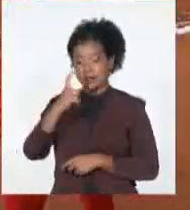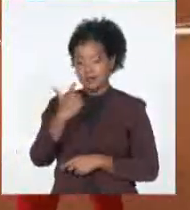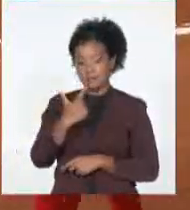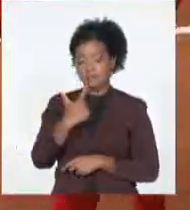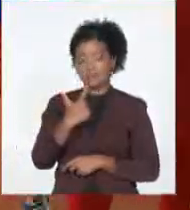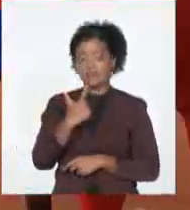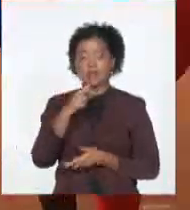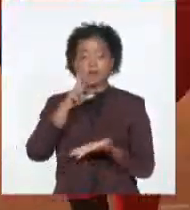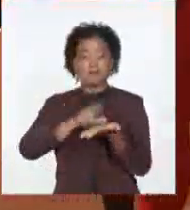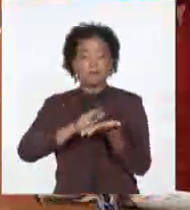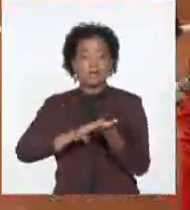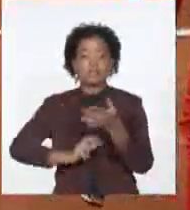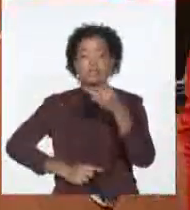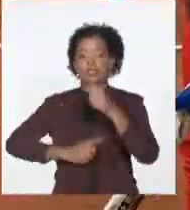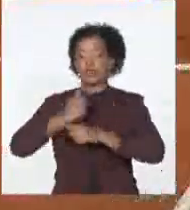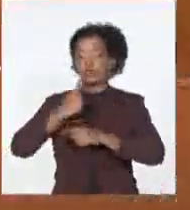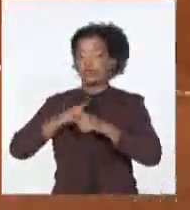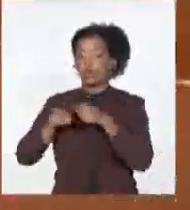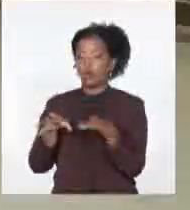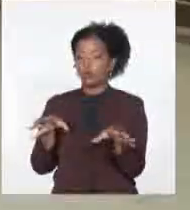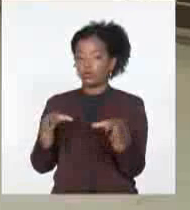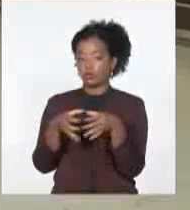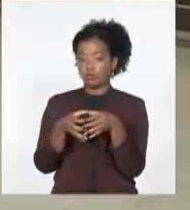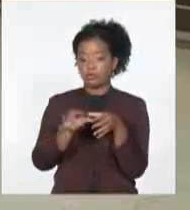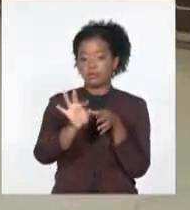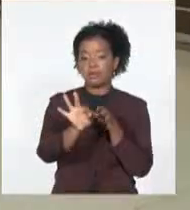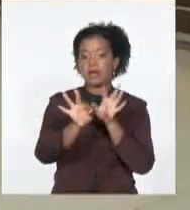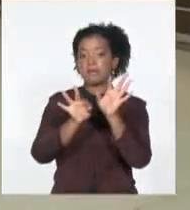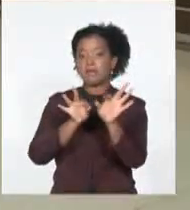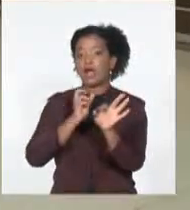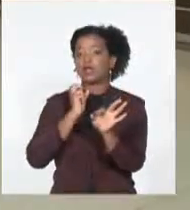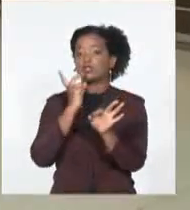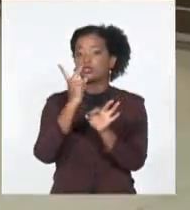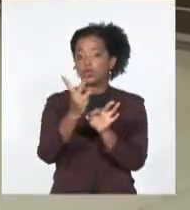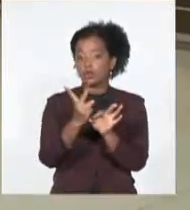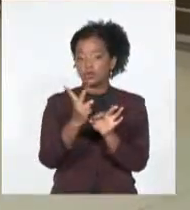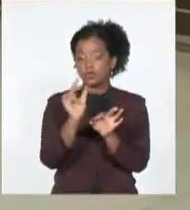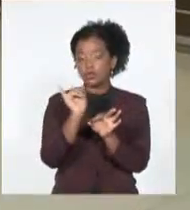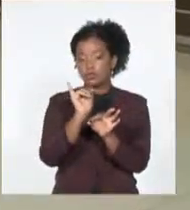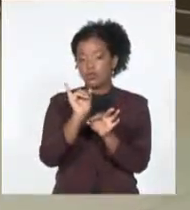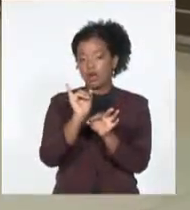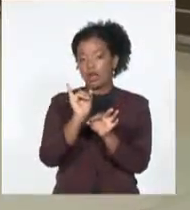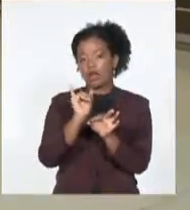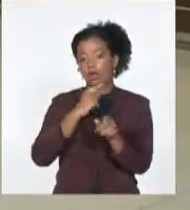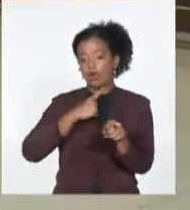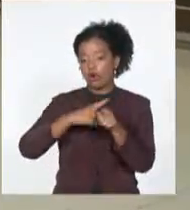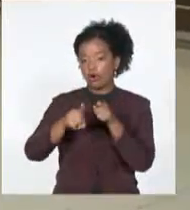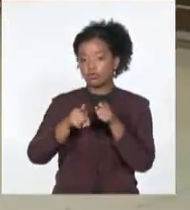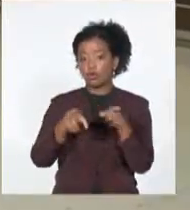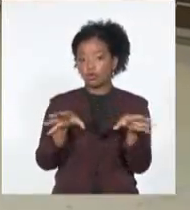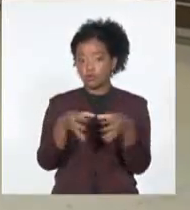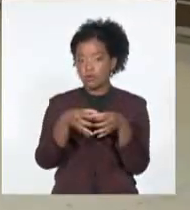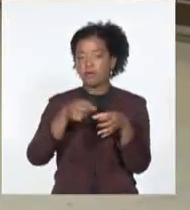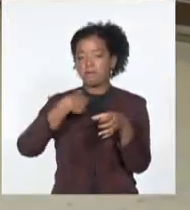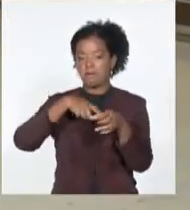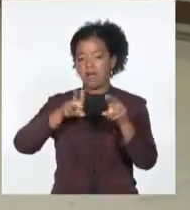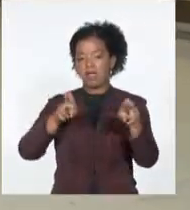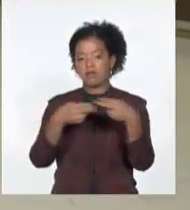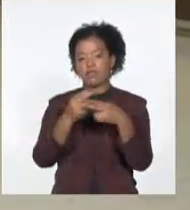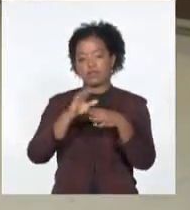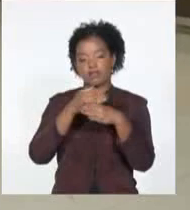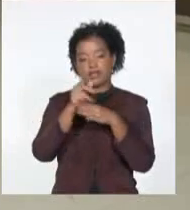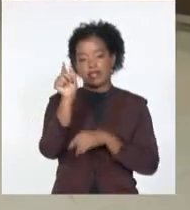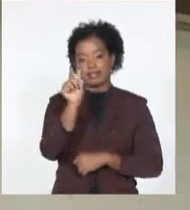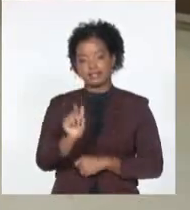Países Bajos. Clasifican dos por cada grupo más los dos mejores terceros lugares con miras a esta Copa del Mundo de Italia que será en el